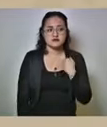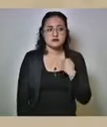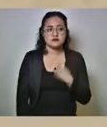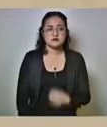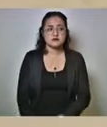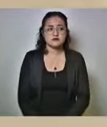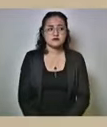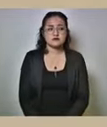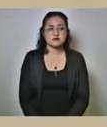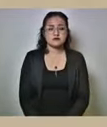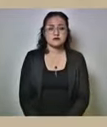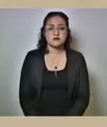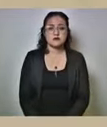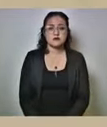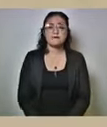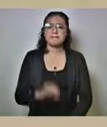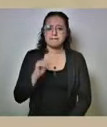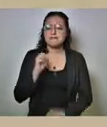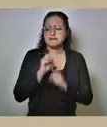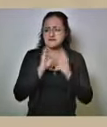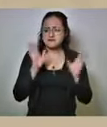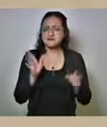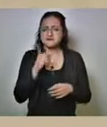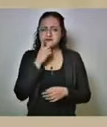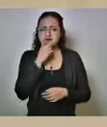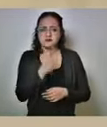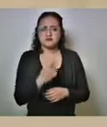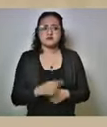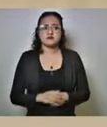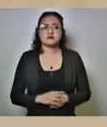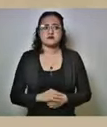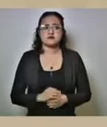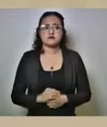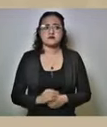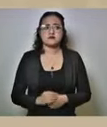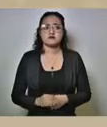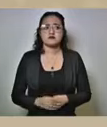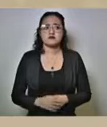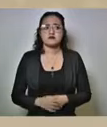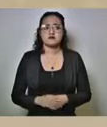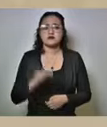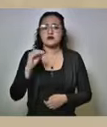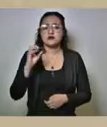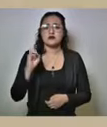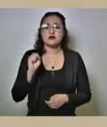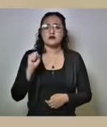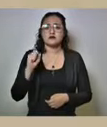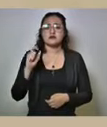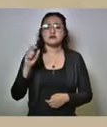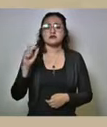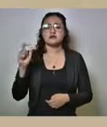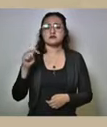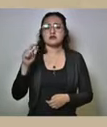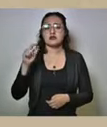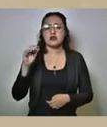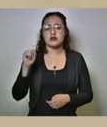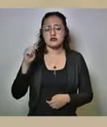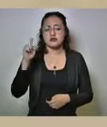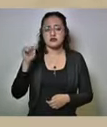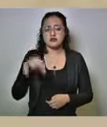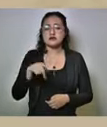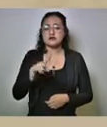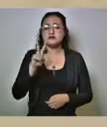si fernando este comentarte que efectivamente eh coscatlán fue uno de los municipios